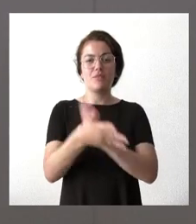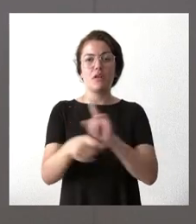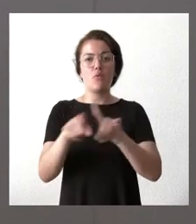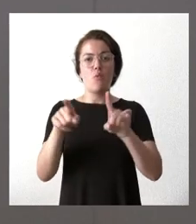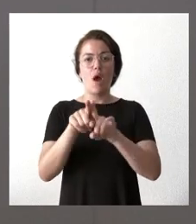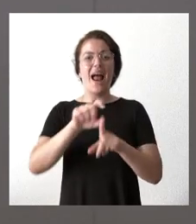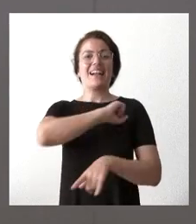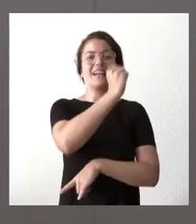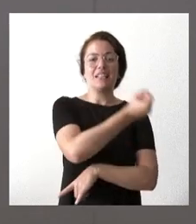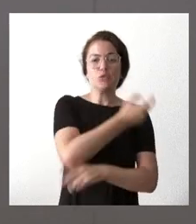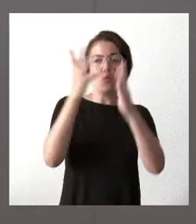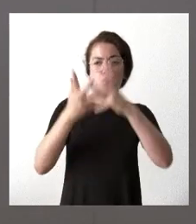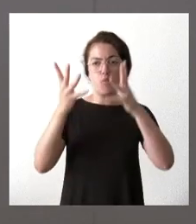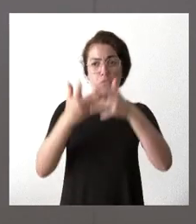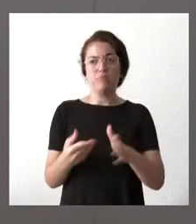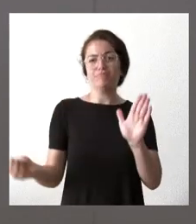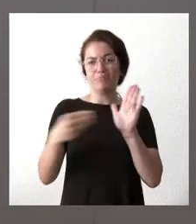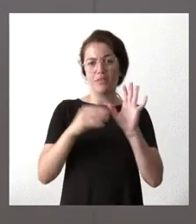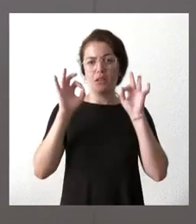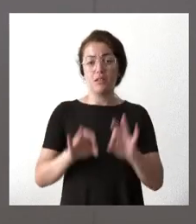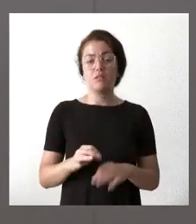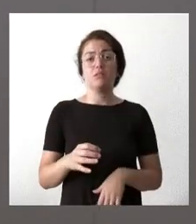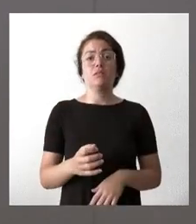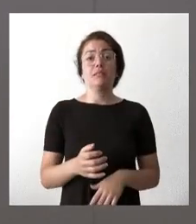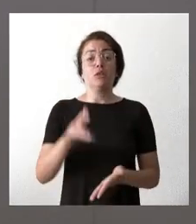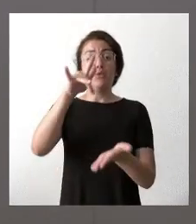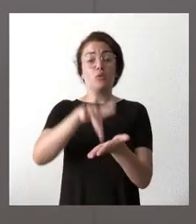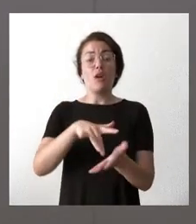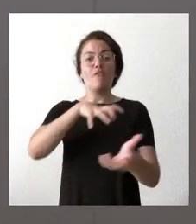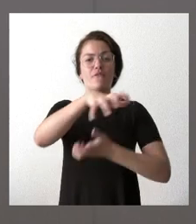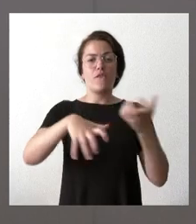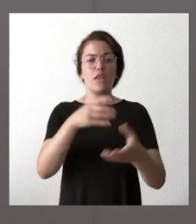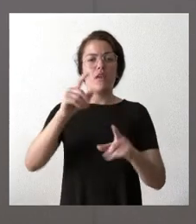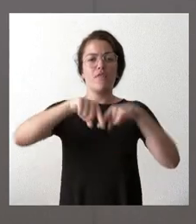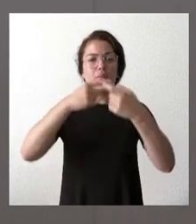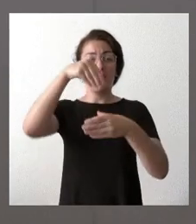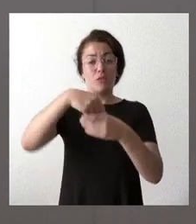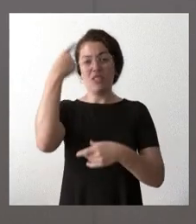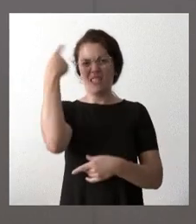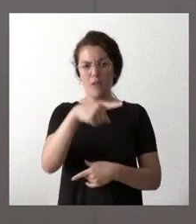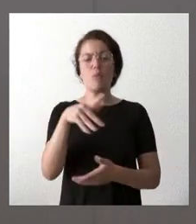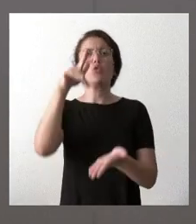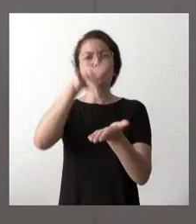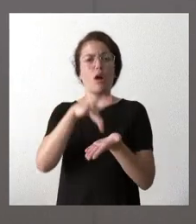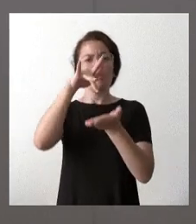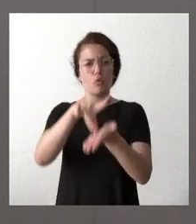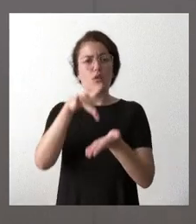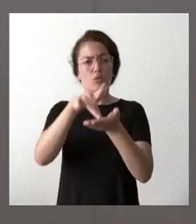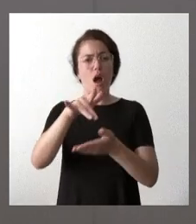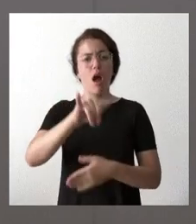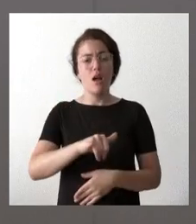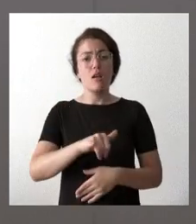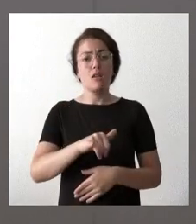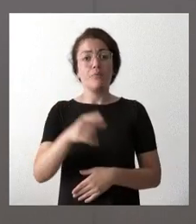estadística en el caso de la violencia intrafamiliar sabemos que existen casos ustedes como casos como medios de